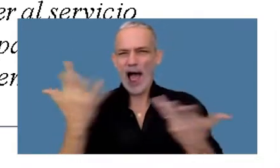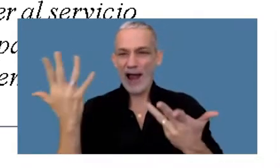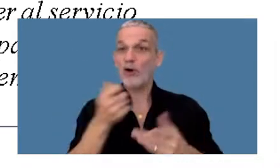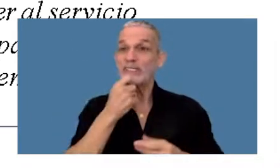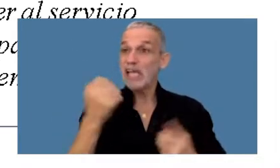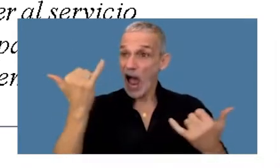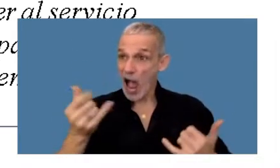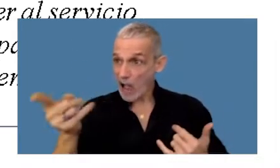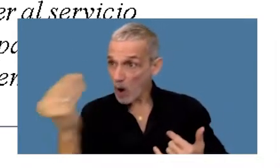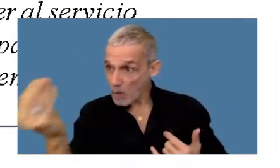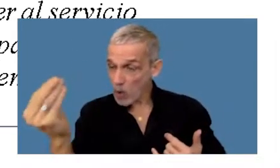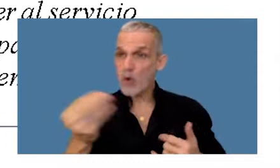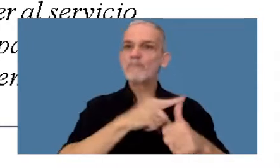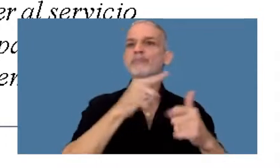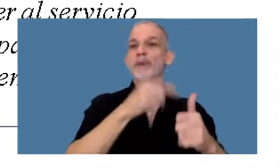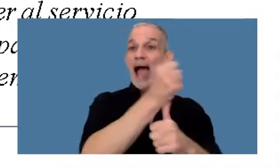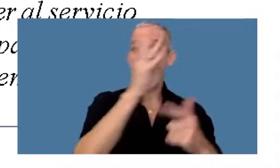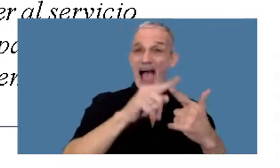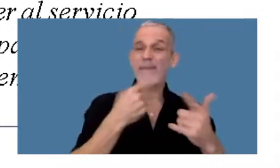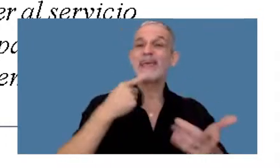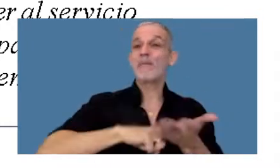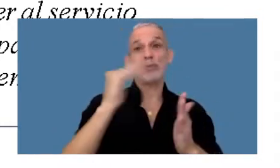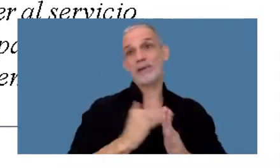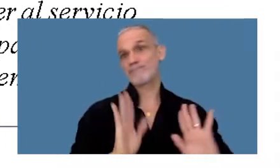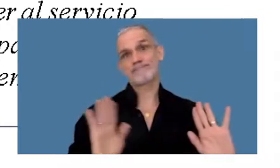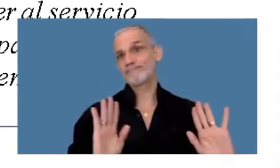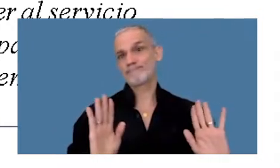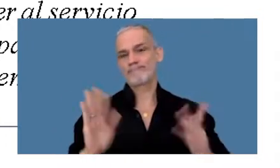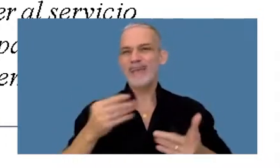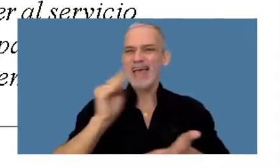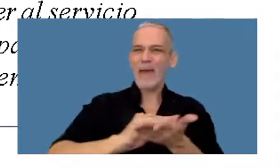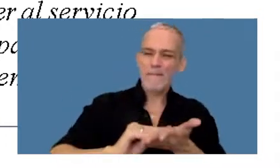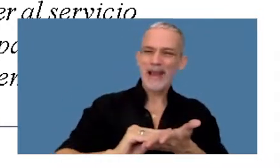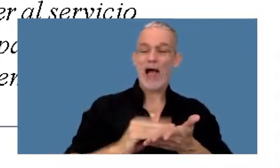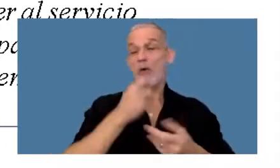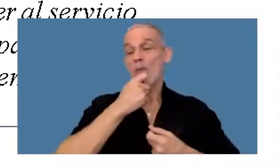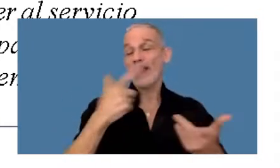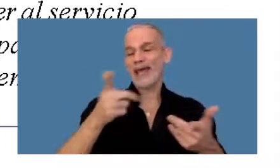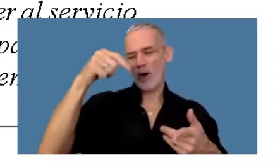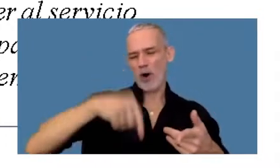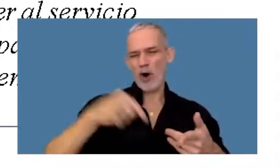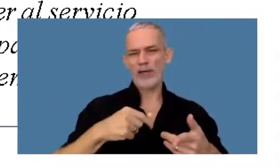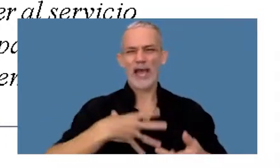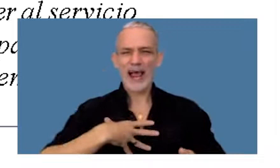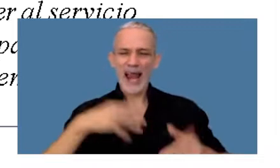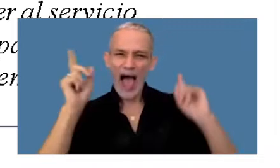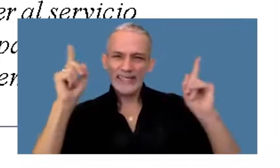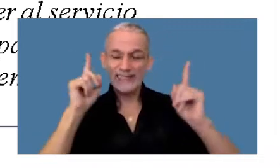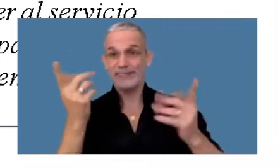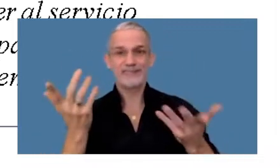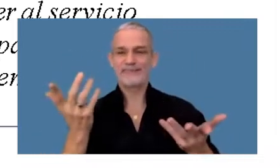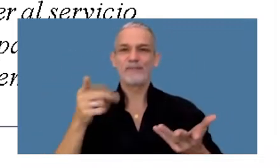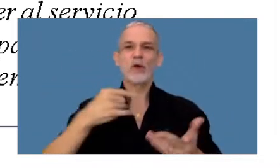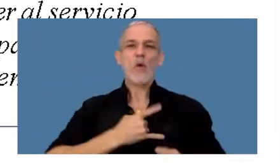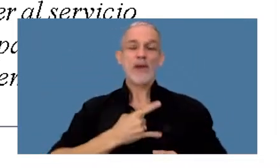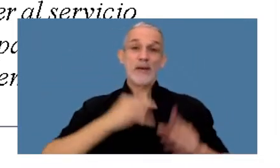si habilitara ese alcance, ningún empleado, por ejemplo, que hoy dicte clases en una